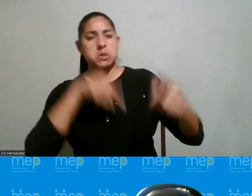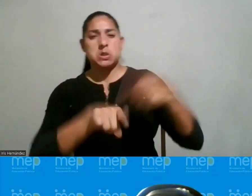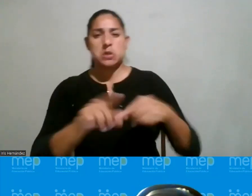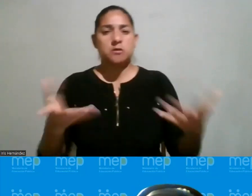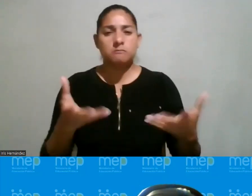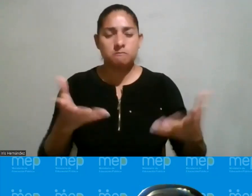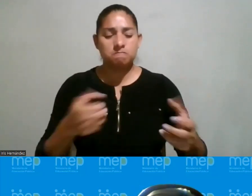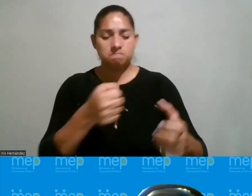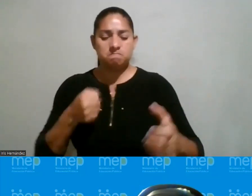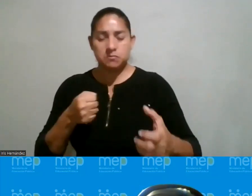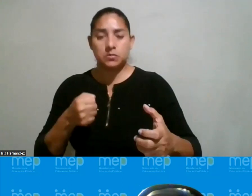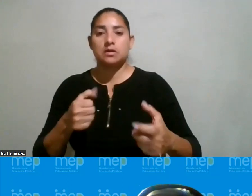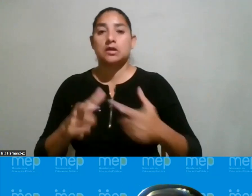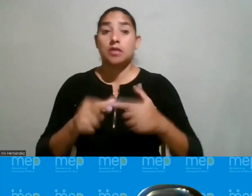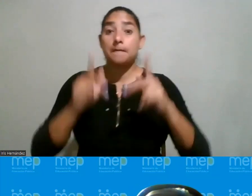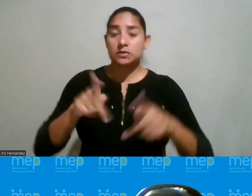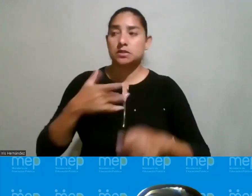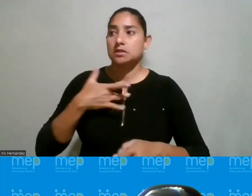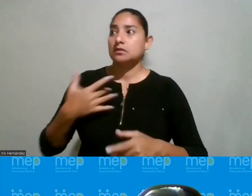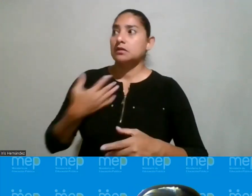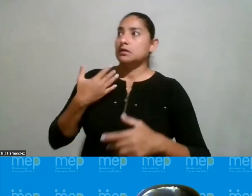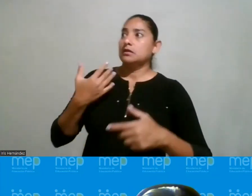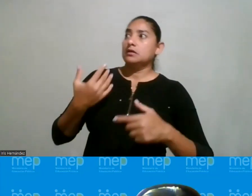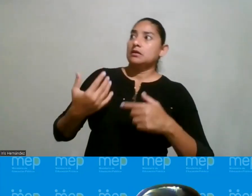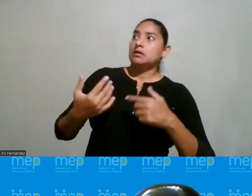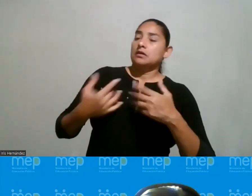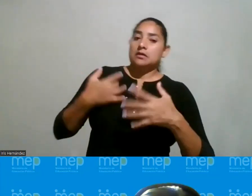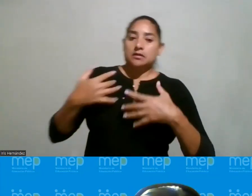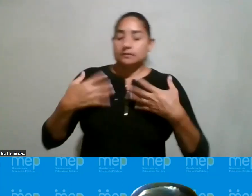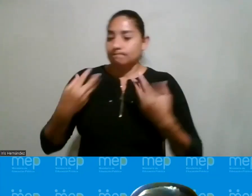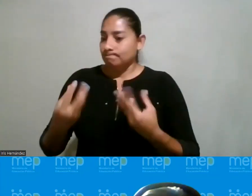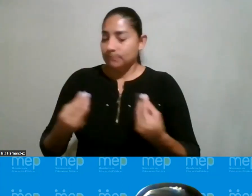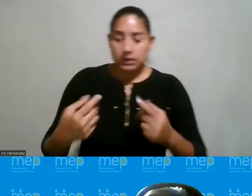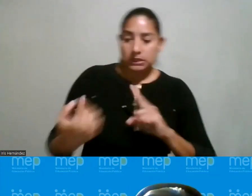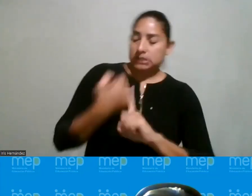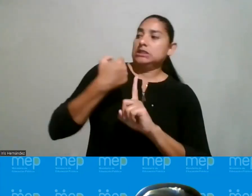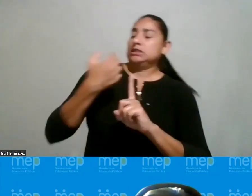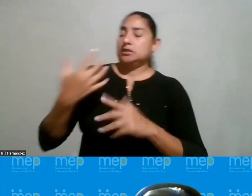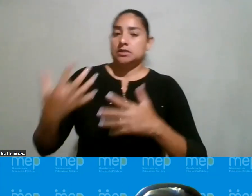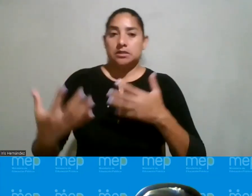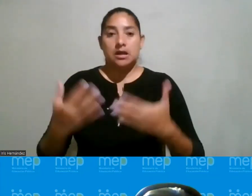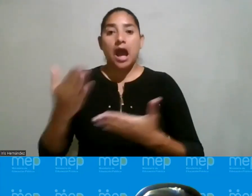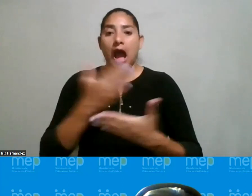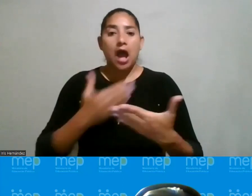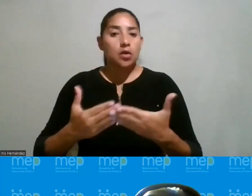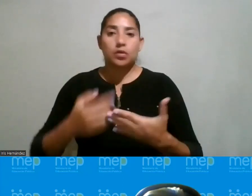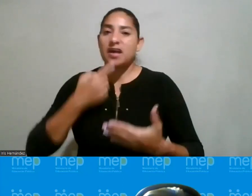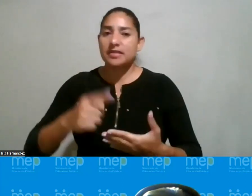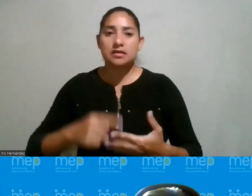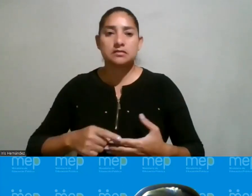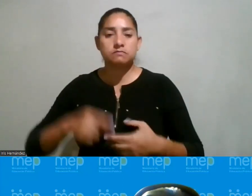a ver cuando una persona se siente atacada las mujeres se sienten atacadas algunas reaccionan también